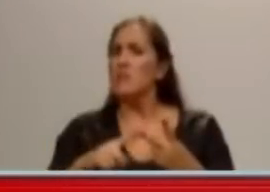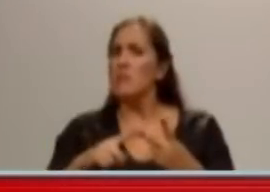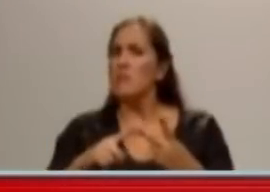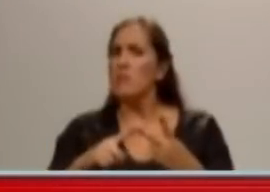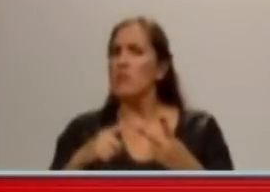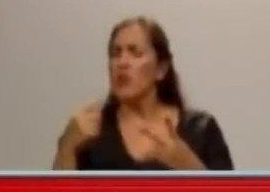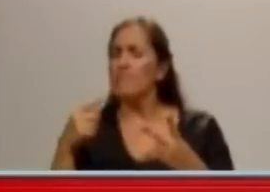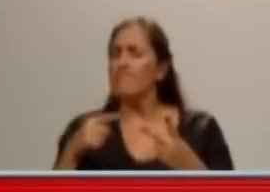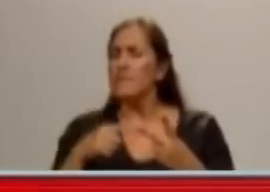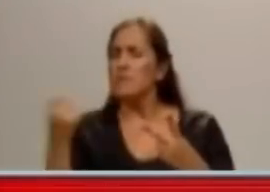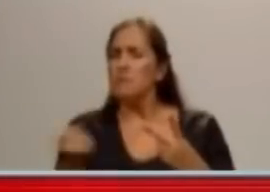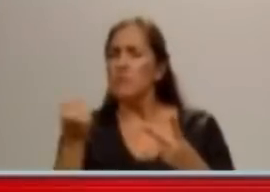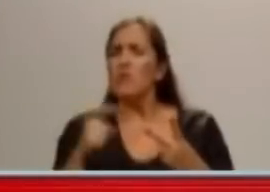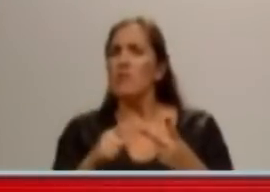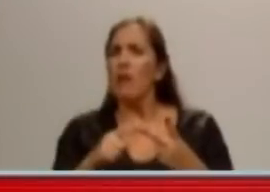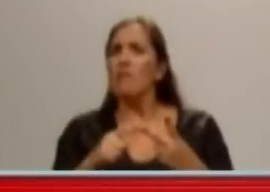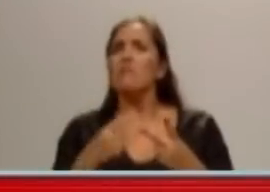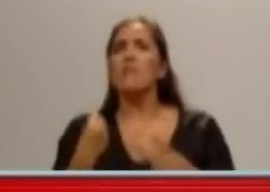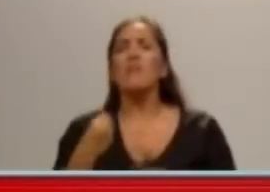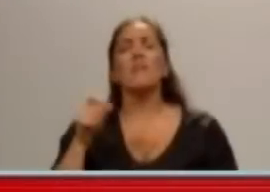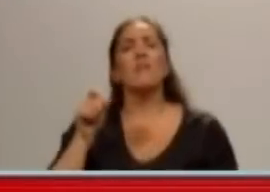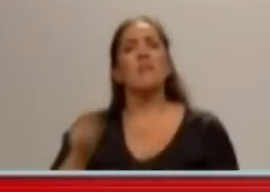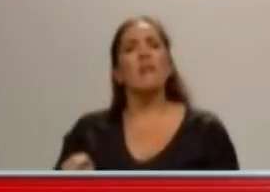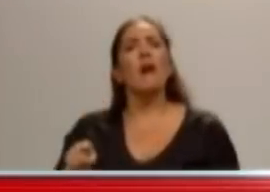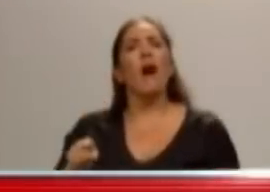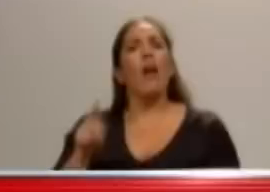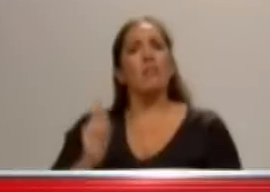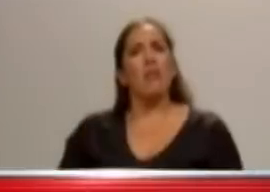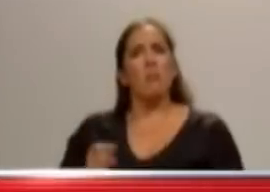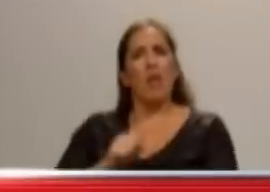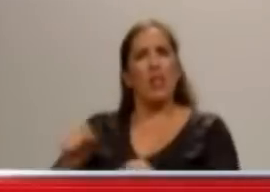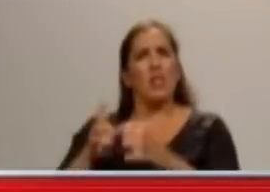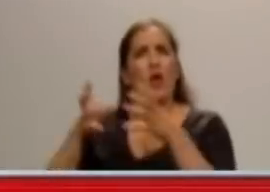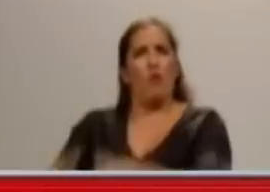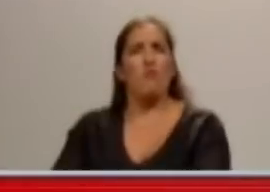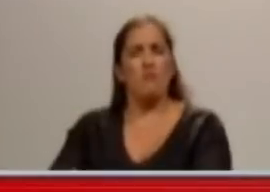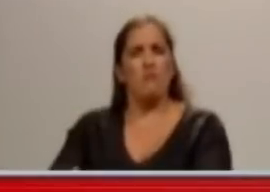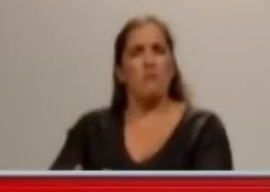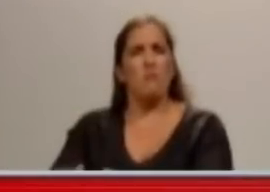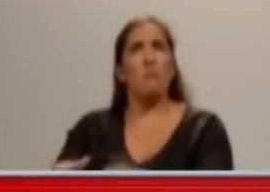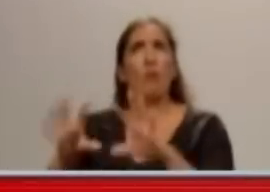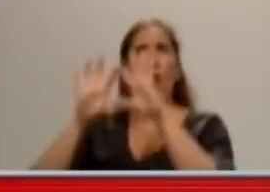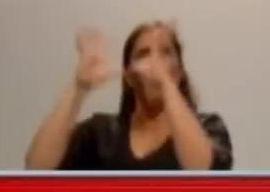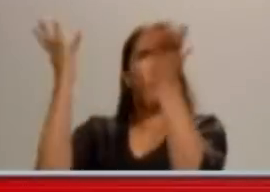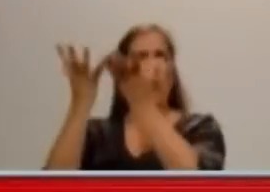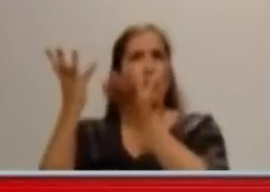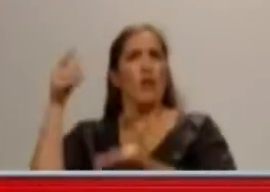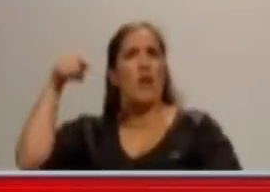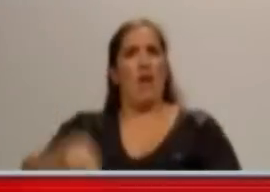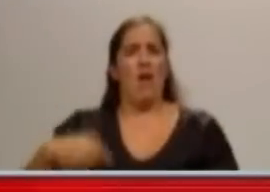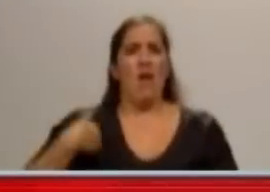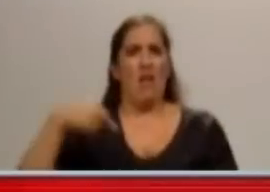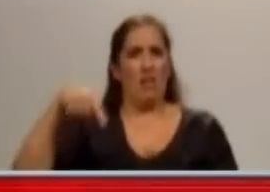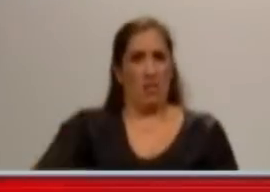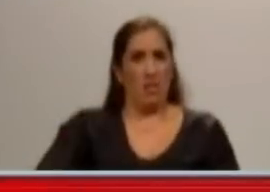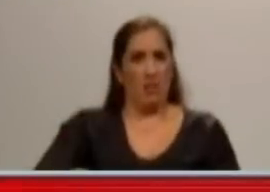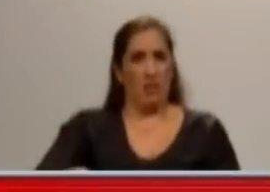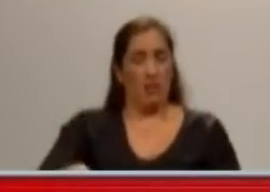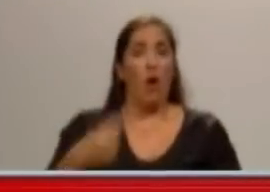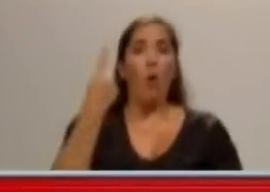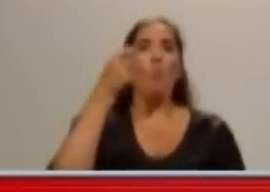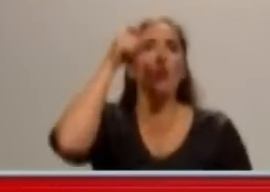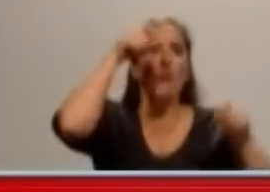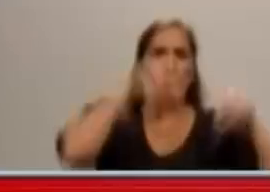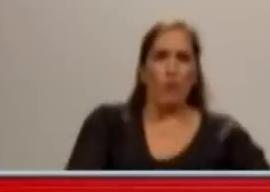la justicia. Como va el caso, yo te digo, de por sí, por las cosas que se han escuchado